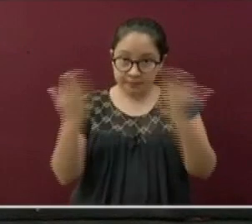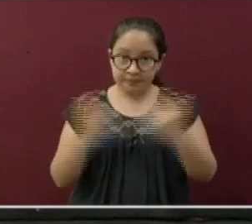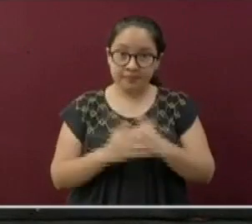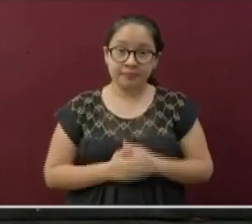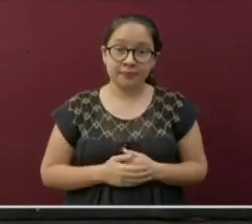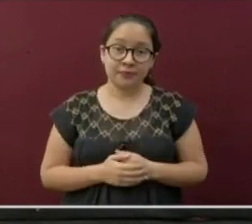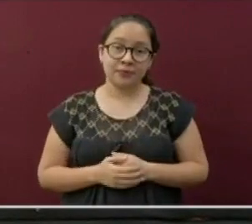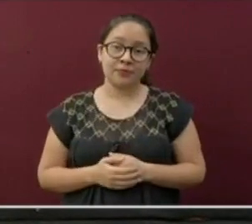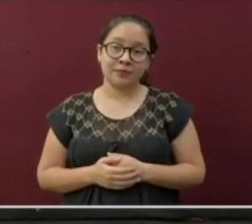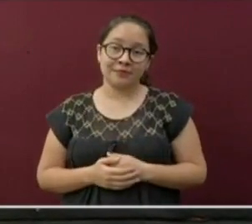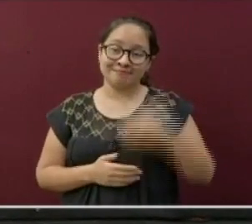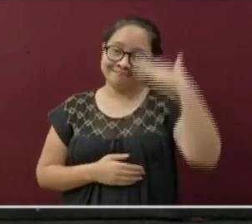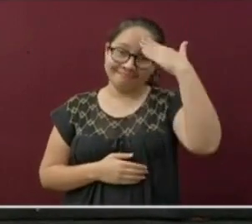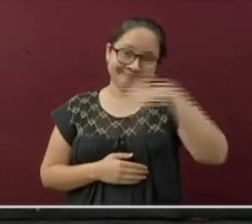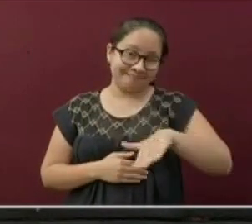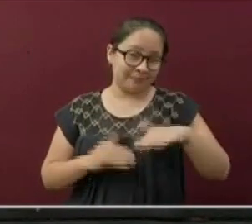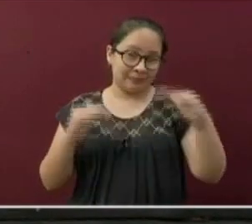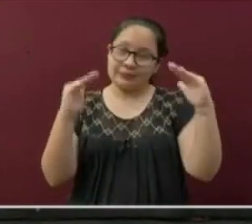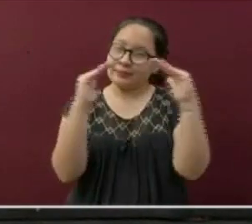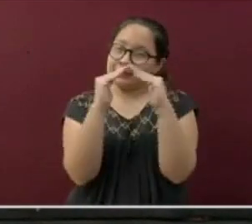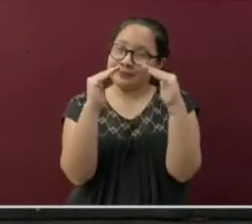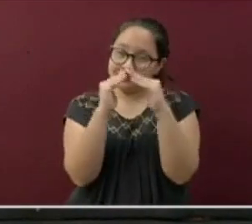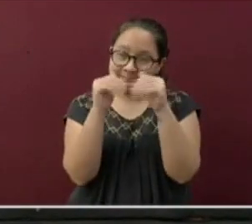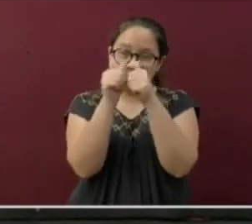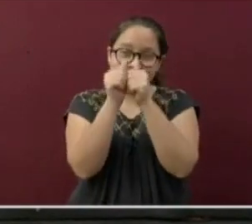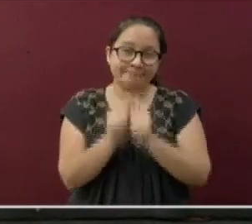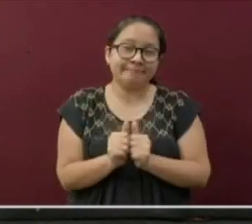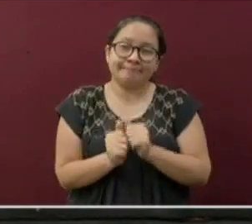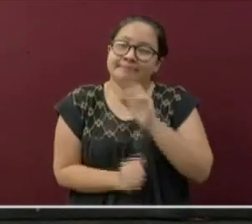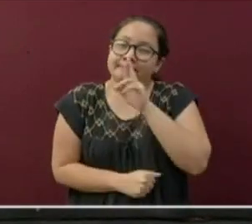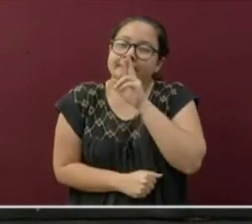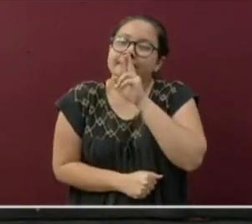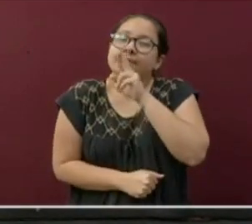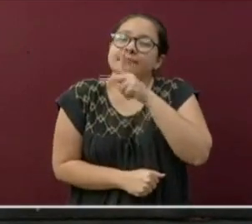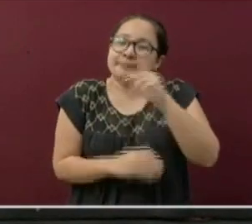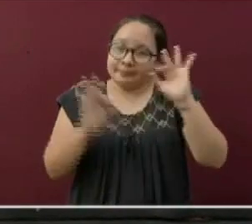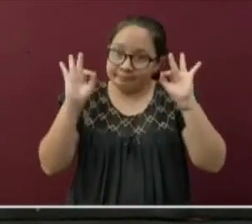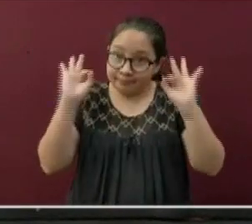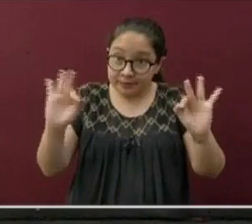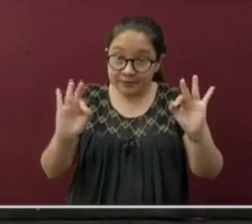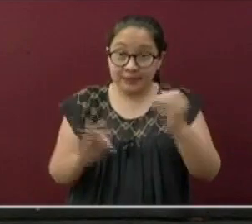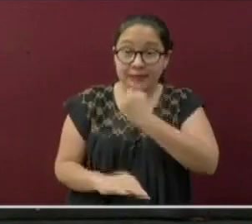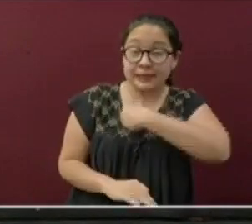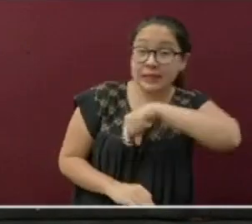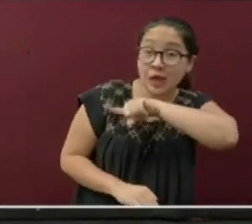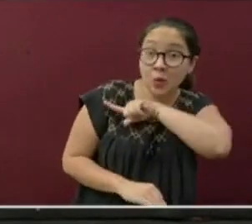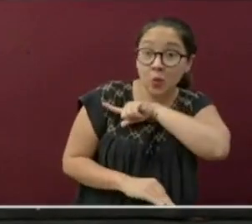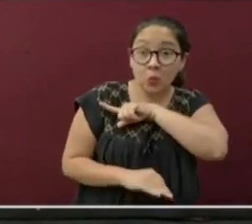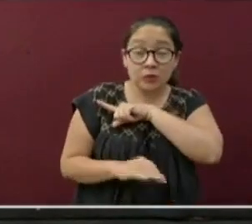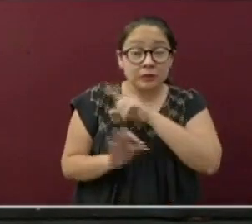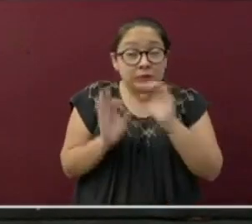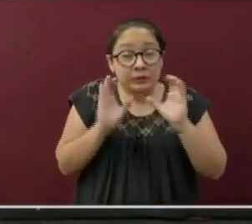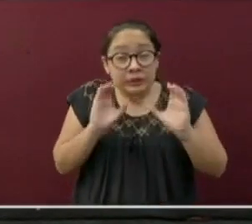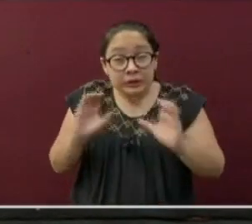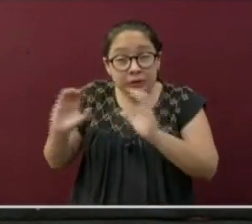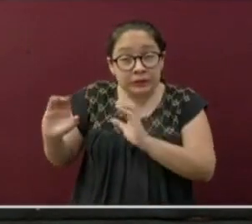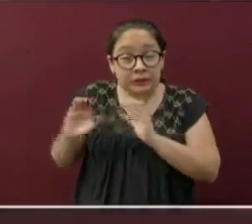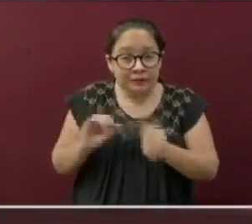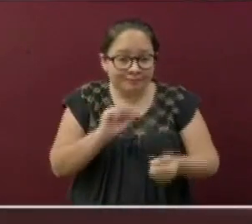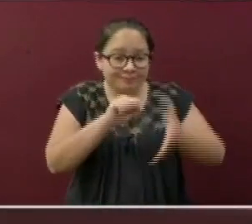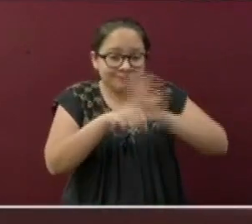ustedes saben, quedarse en casa puede ser la diferencia entre mantenerse sano y contagiarse por COVID